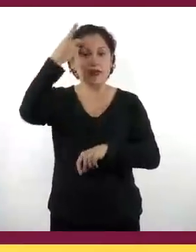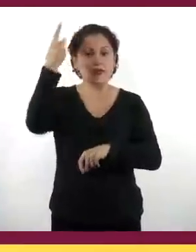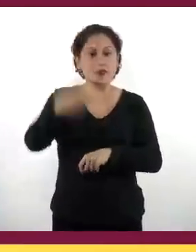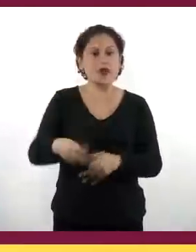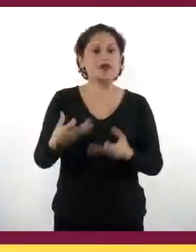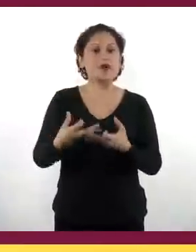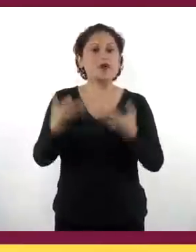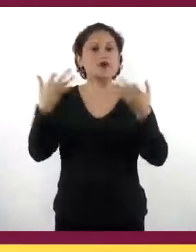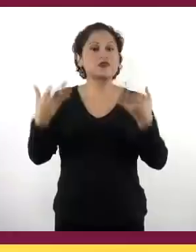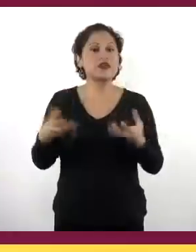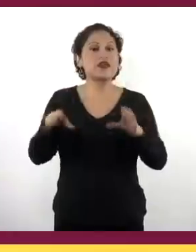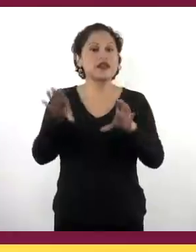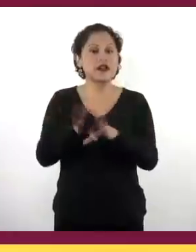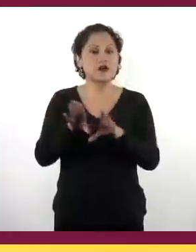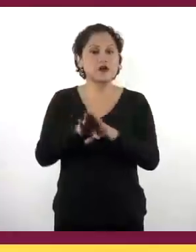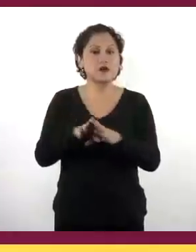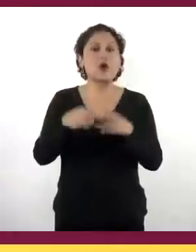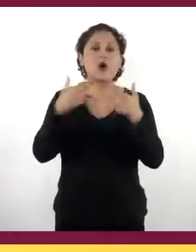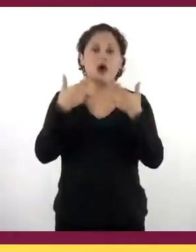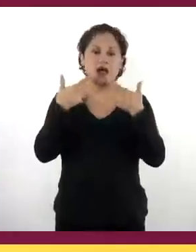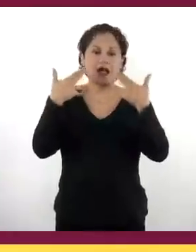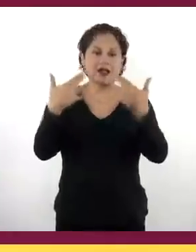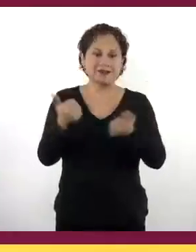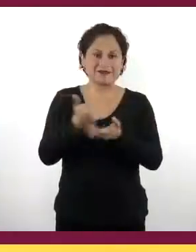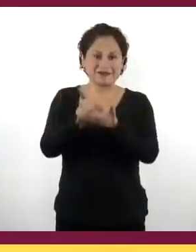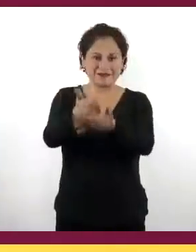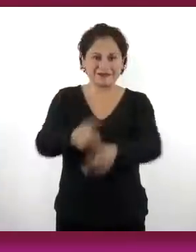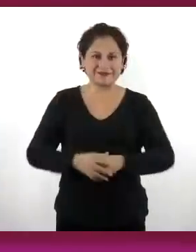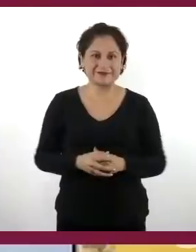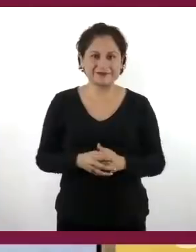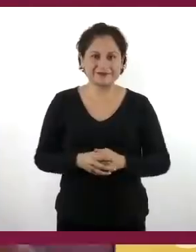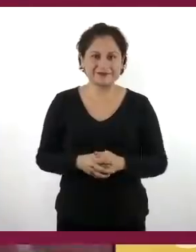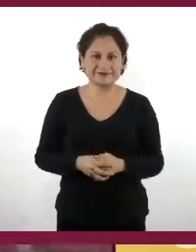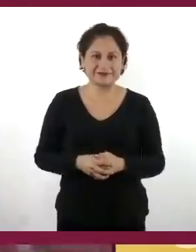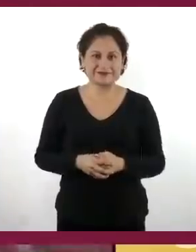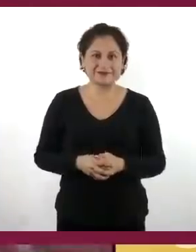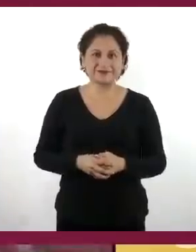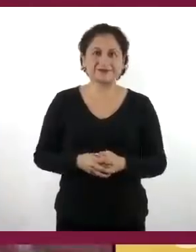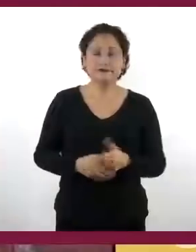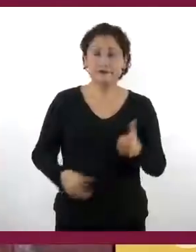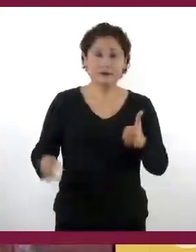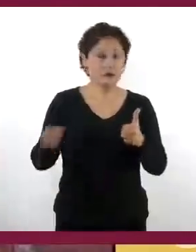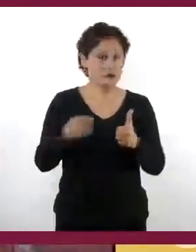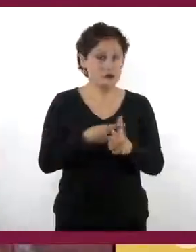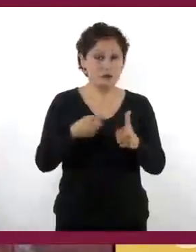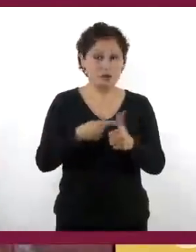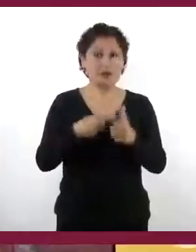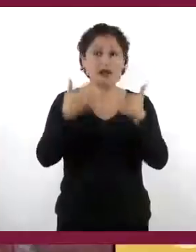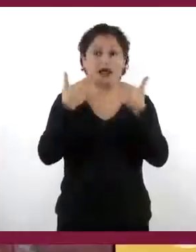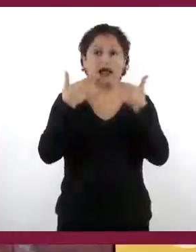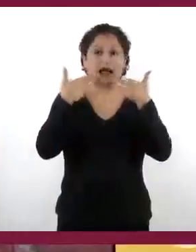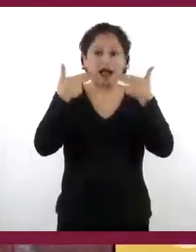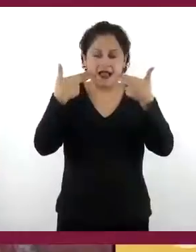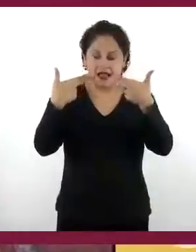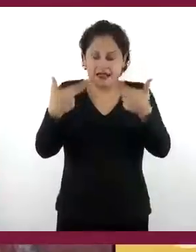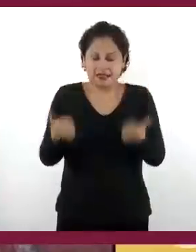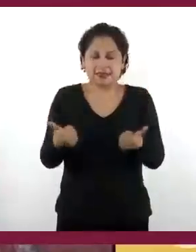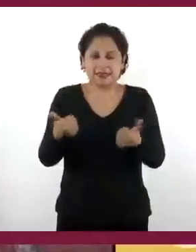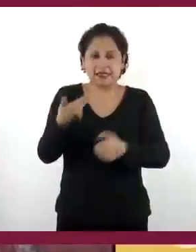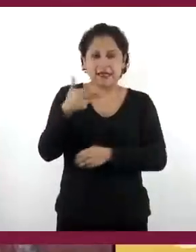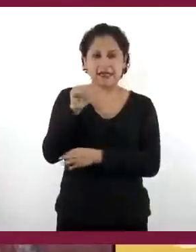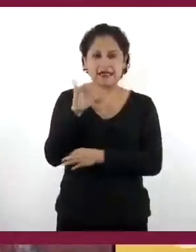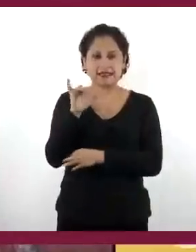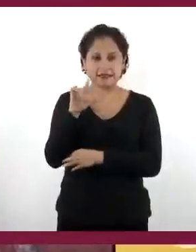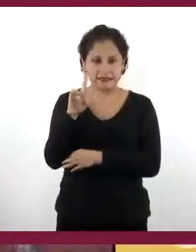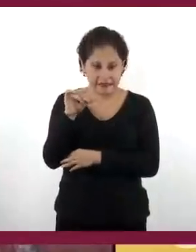particularmente a través de las haciendas. La primera de ellas es la que llamamos hacienda y que le